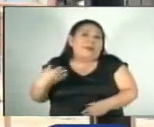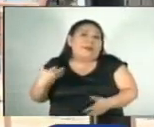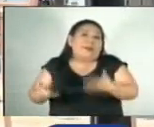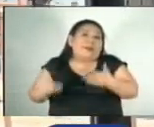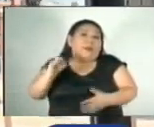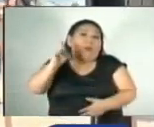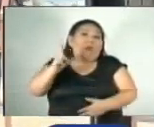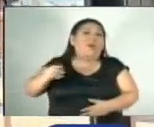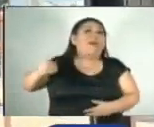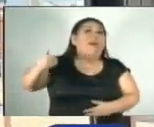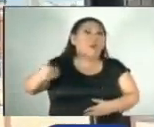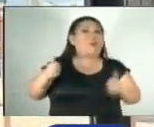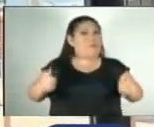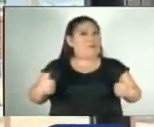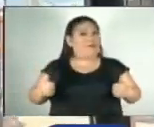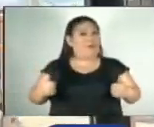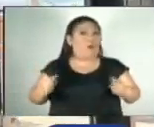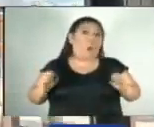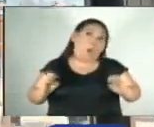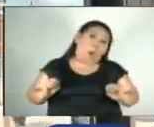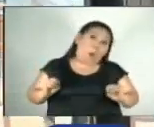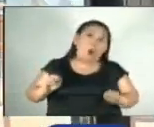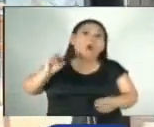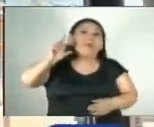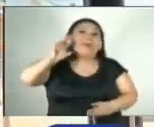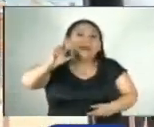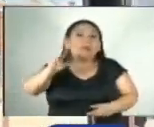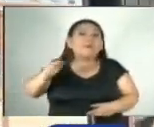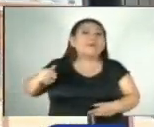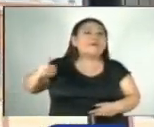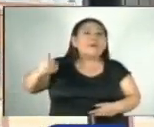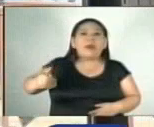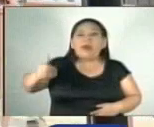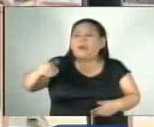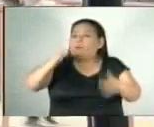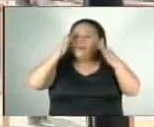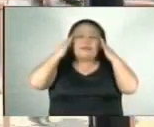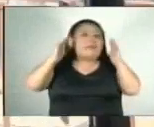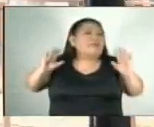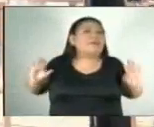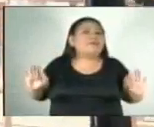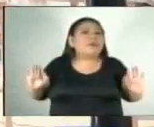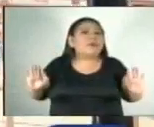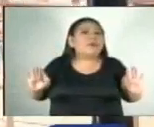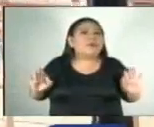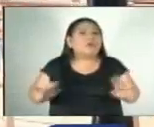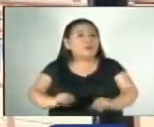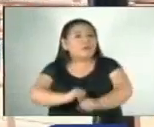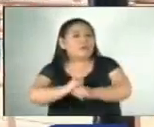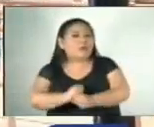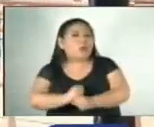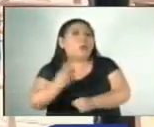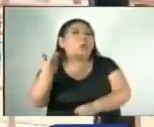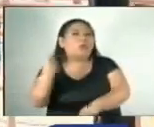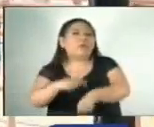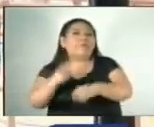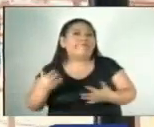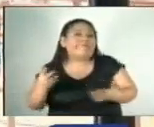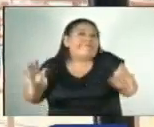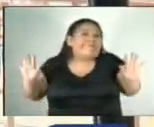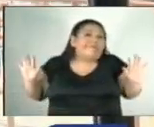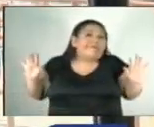que en un año podía estar bien o en tres años, pero no es una aclaración certera de cuánto tiempo.